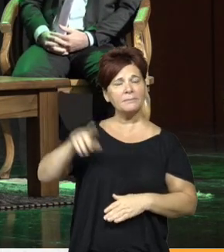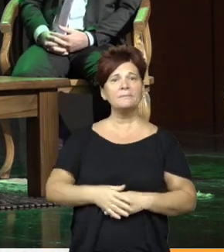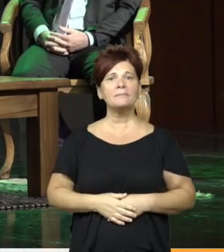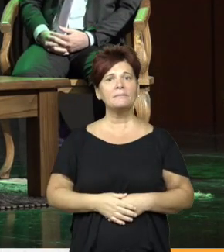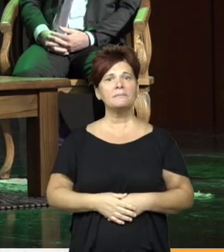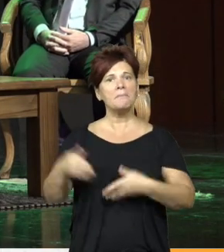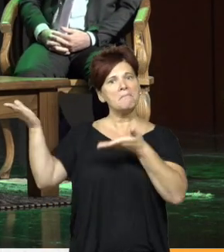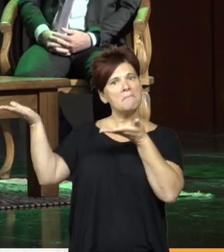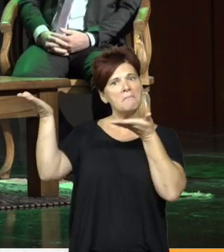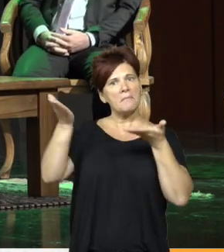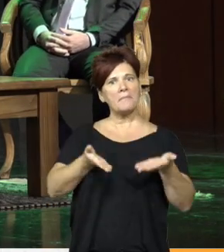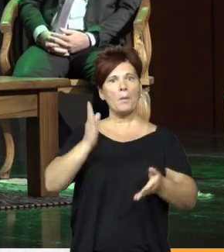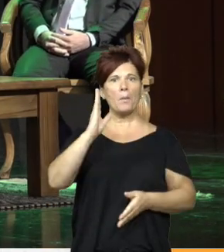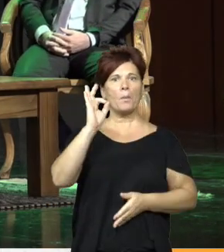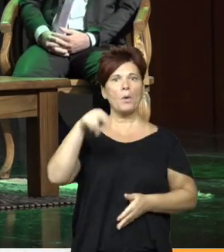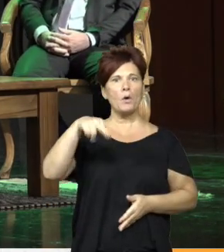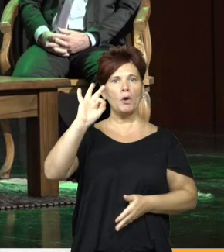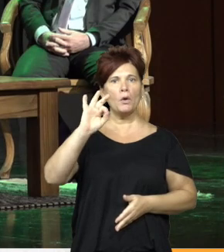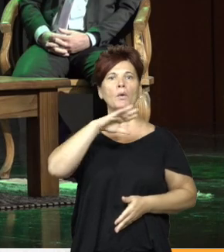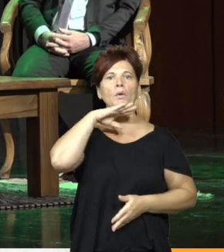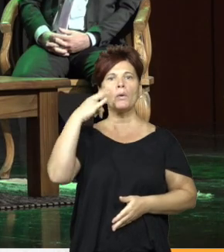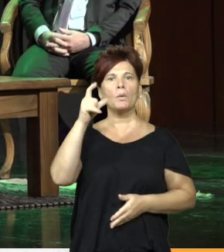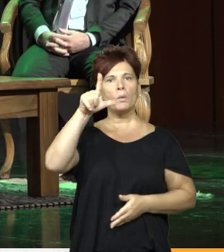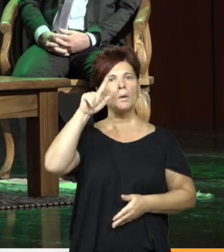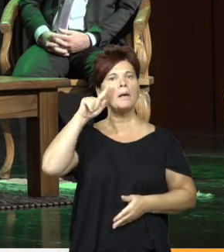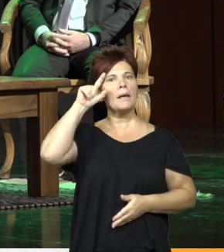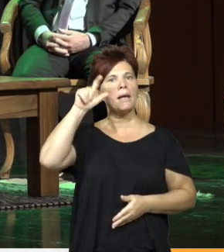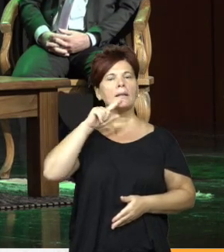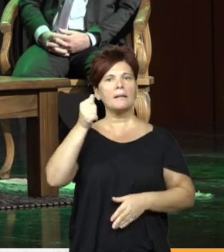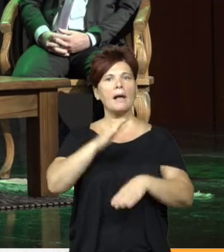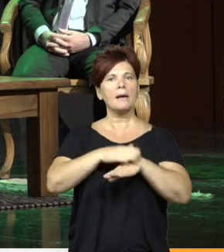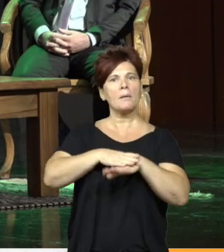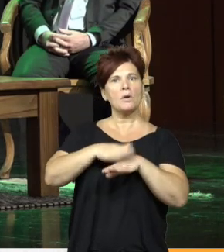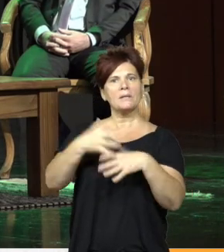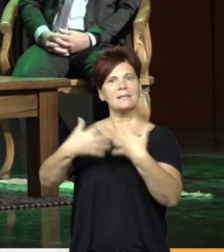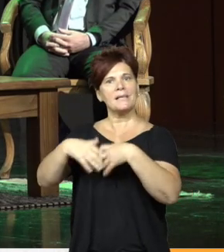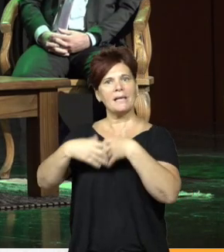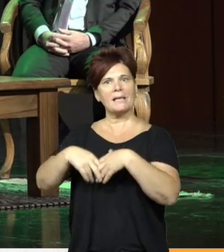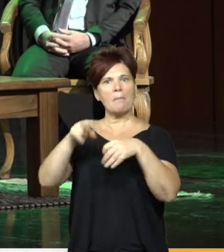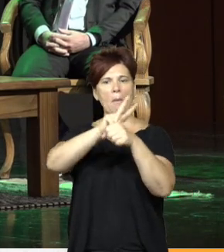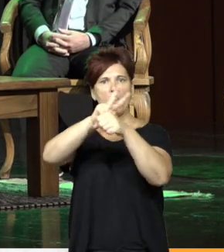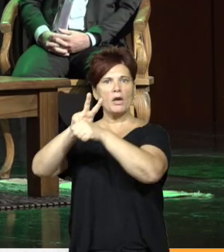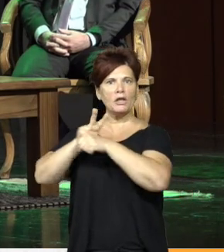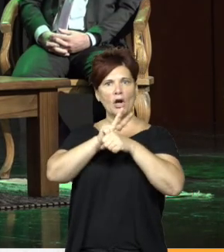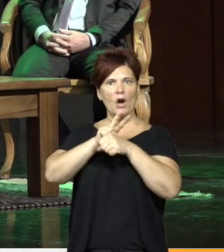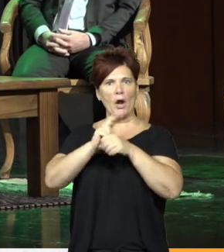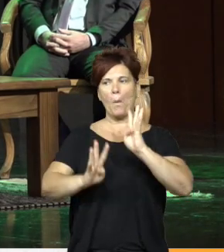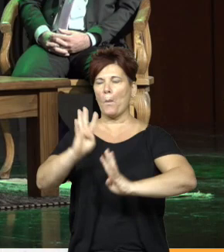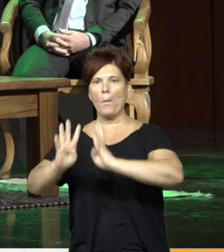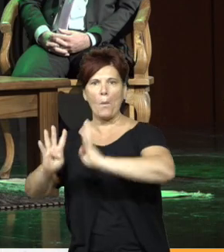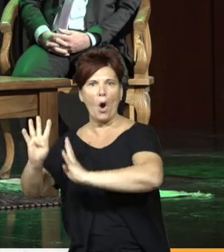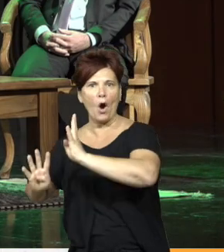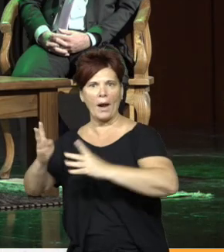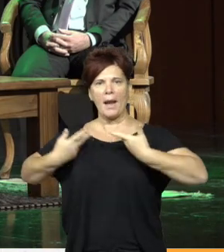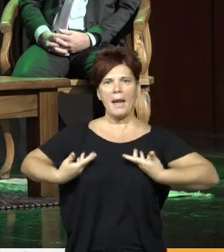se presenta Bono Julieta ella es la responsable del Sistema Nacional de Monetarios de Bosques Nativos de la Dirección Nacional de